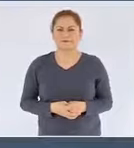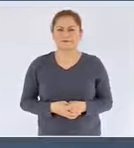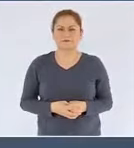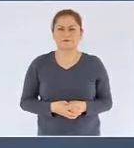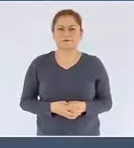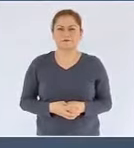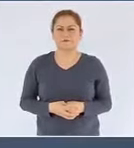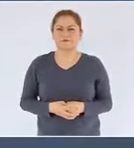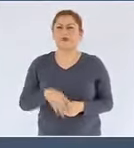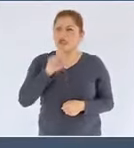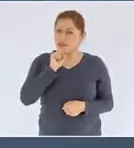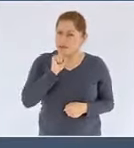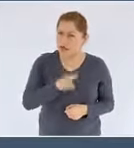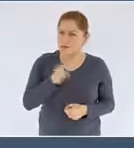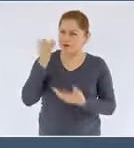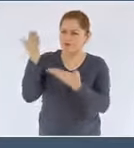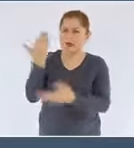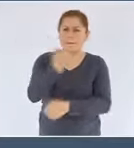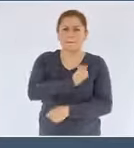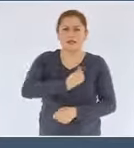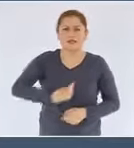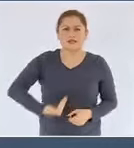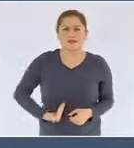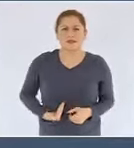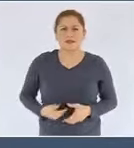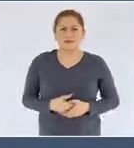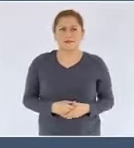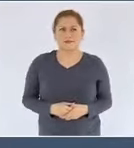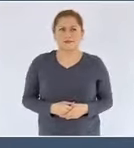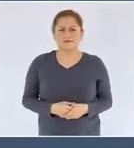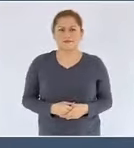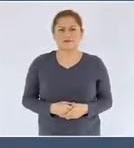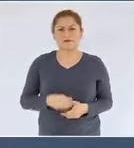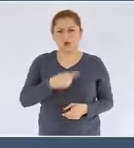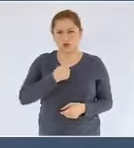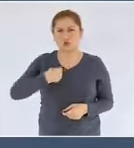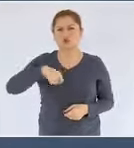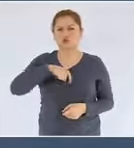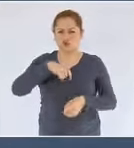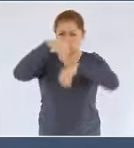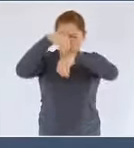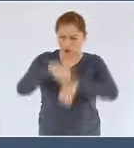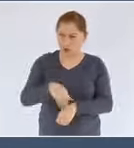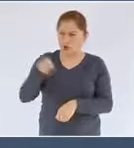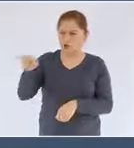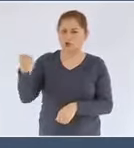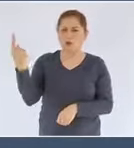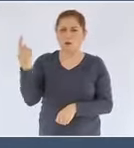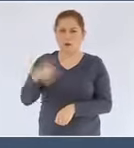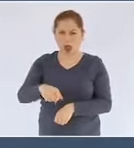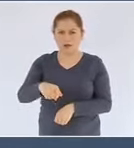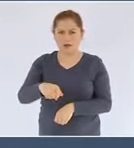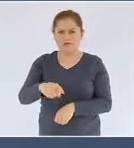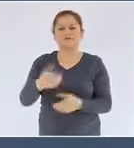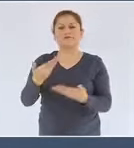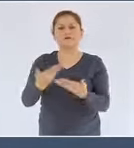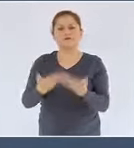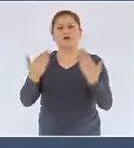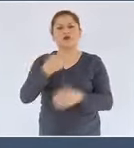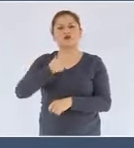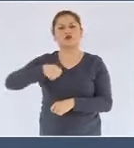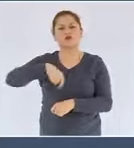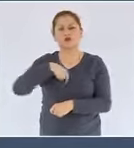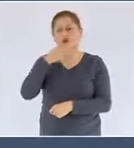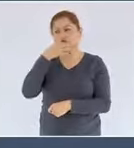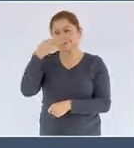Señor presidente en atención a su instrucción nos da gusto informarle que en Petróleos